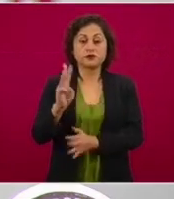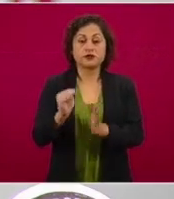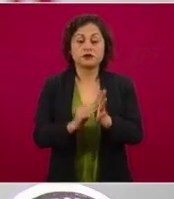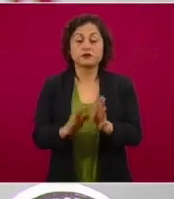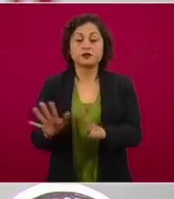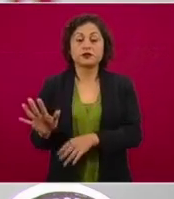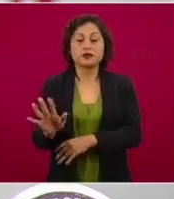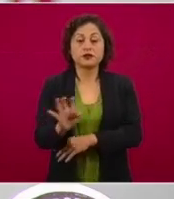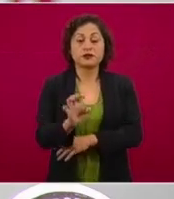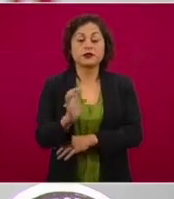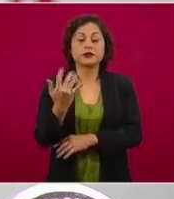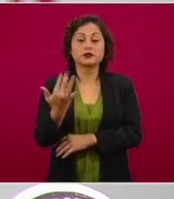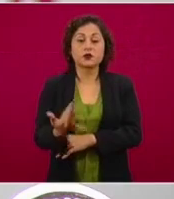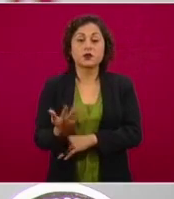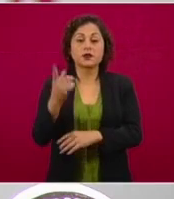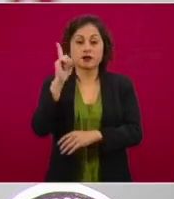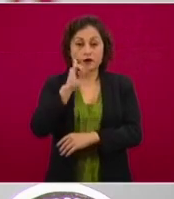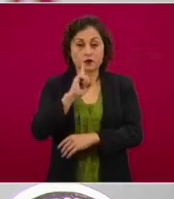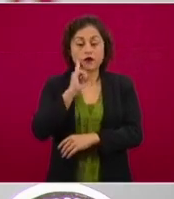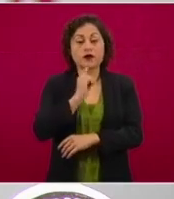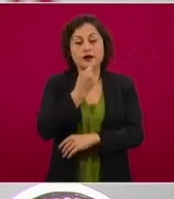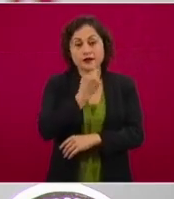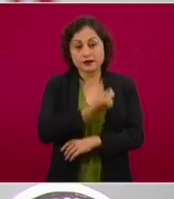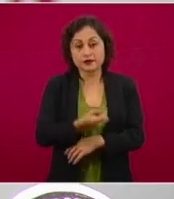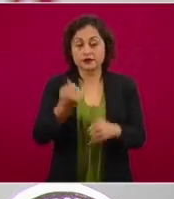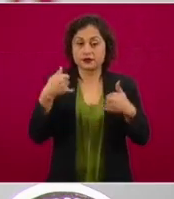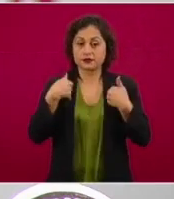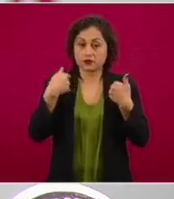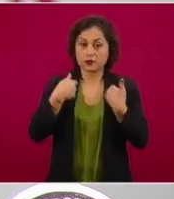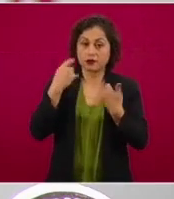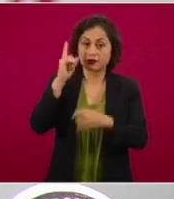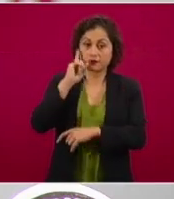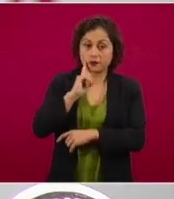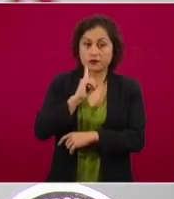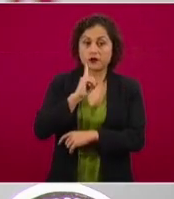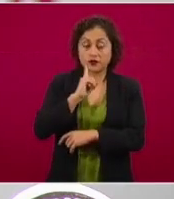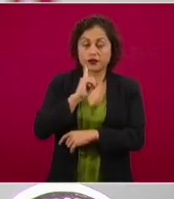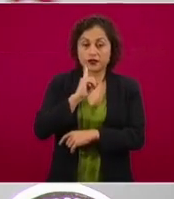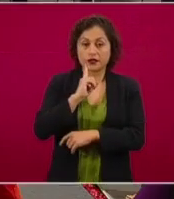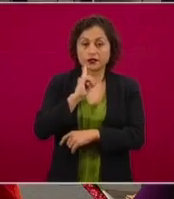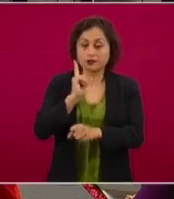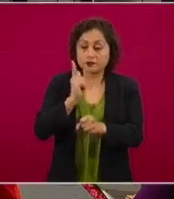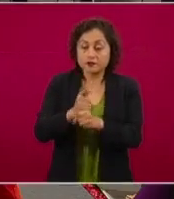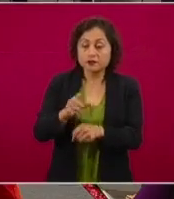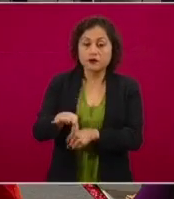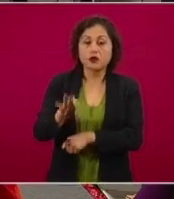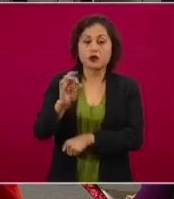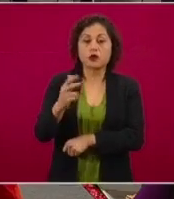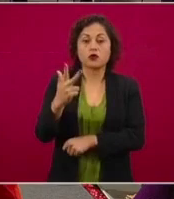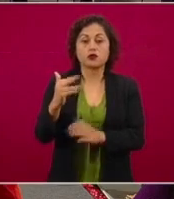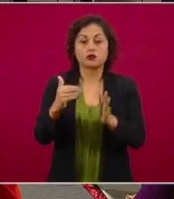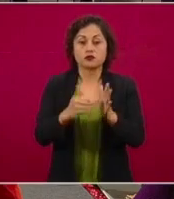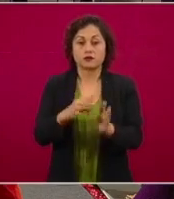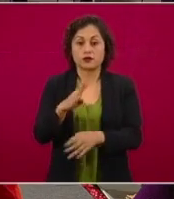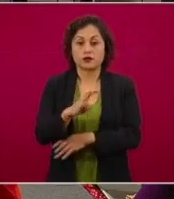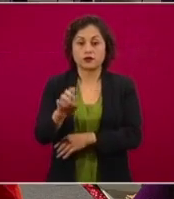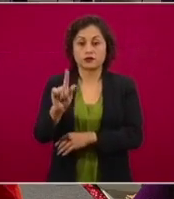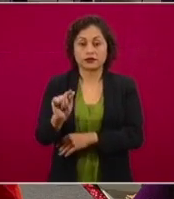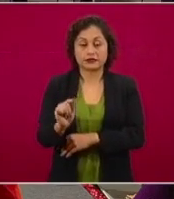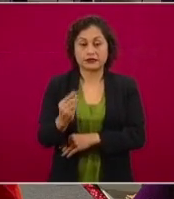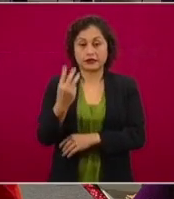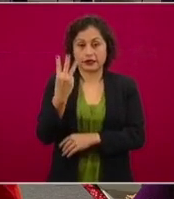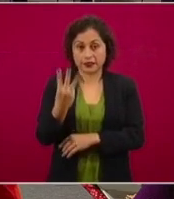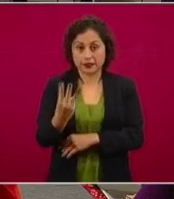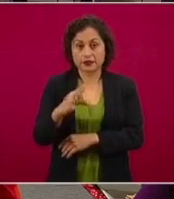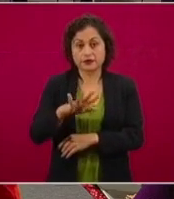mujeres, niñas y adolescentes mujeres y han sido localizadas 8 mil 473, del